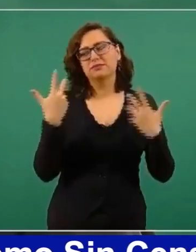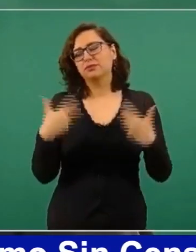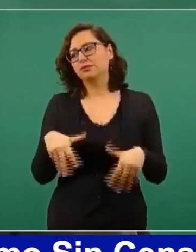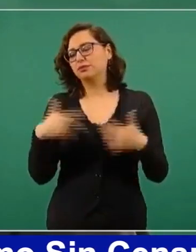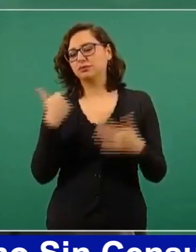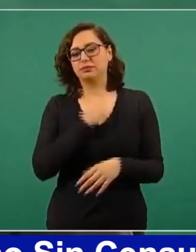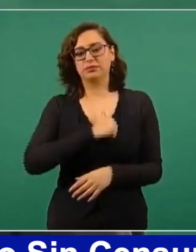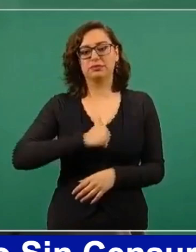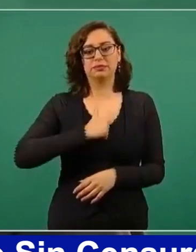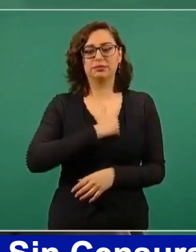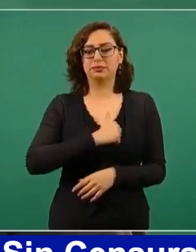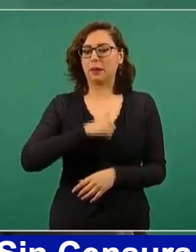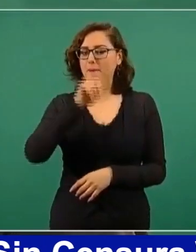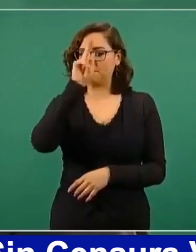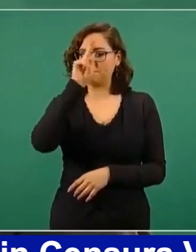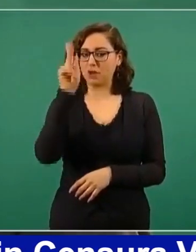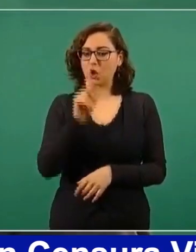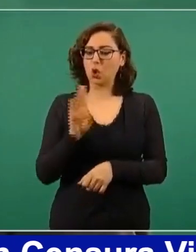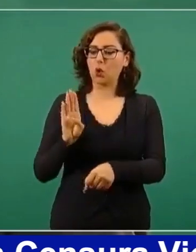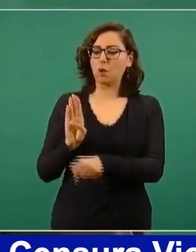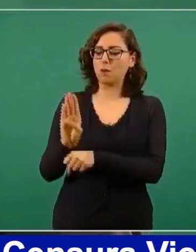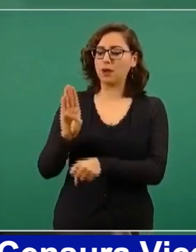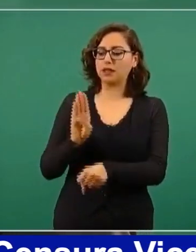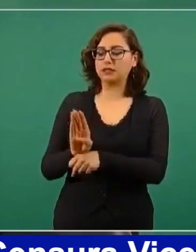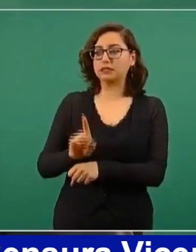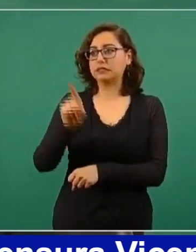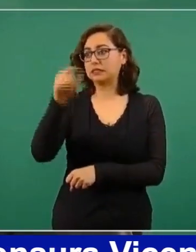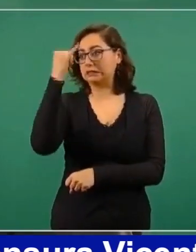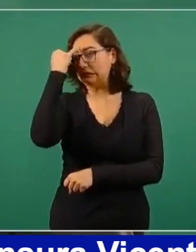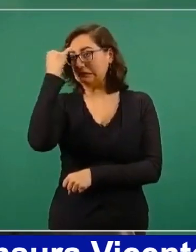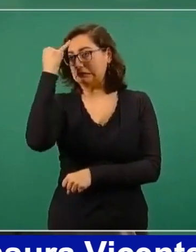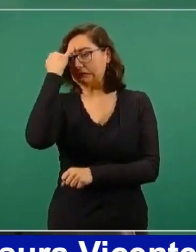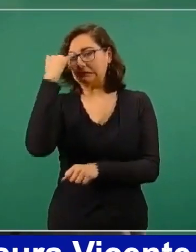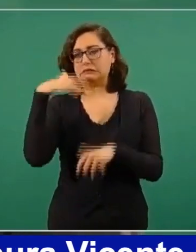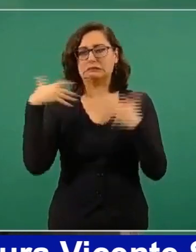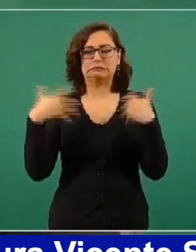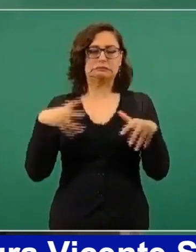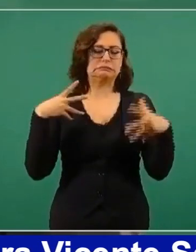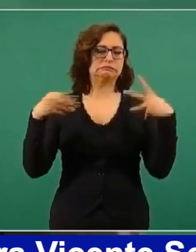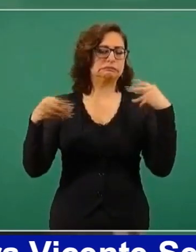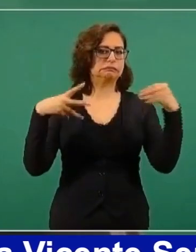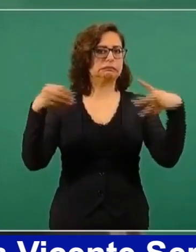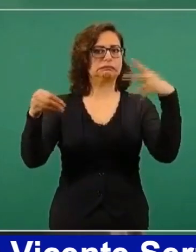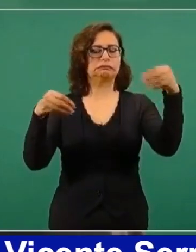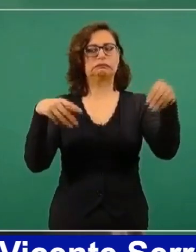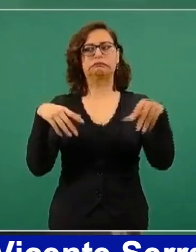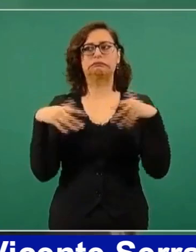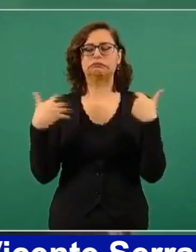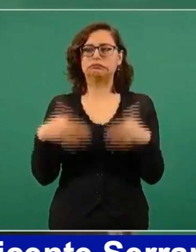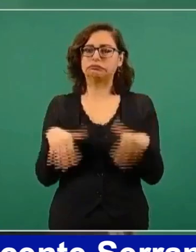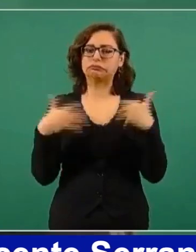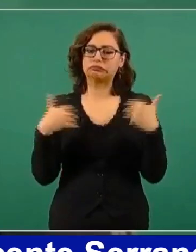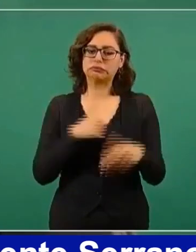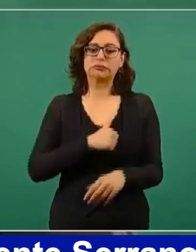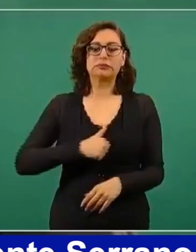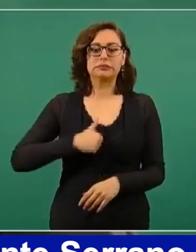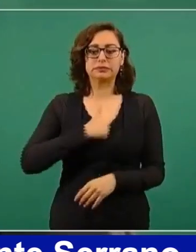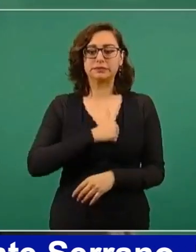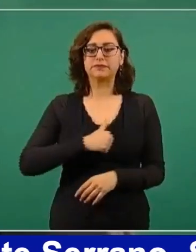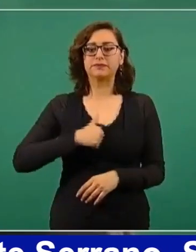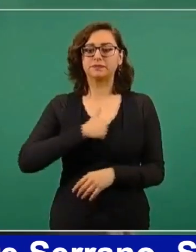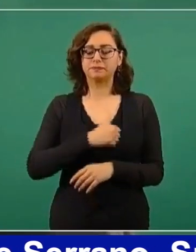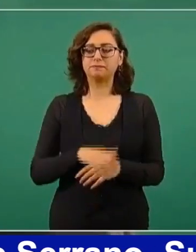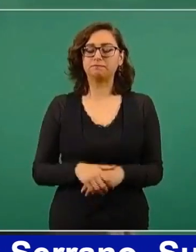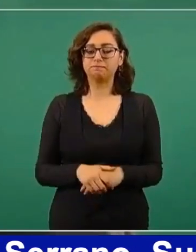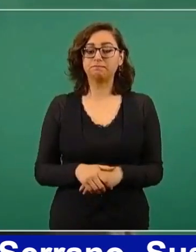India. Pero en el caso de Brasil ya están actuando, afortunadamente está bajando,